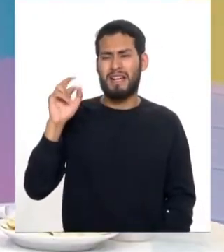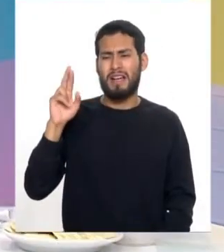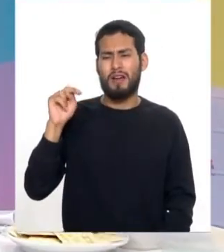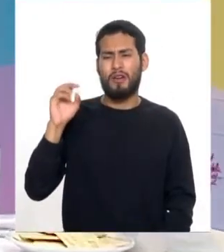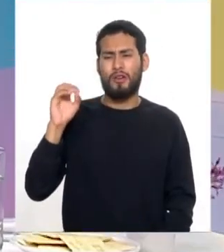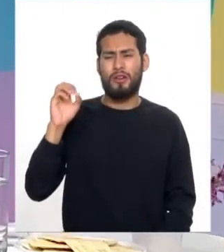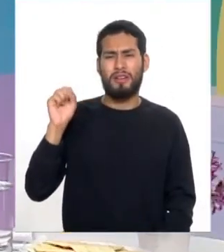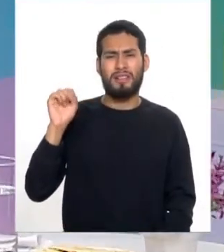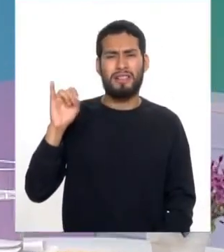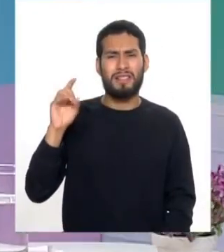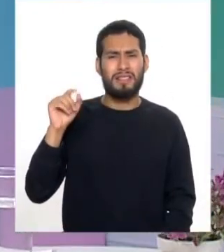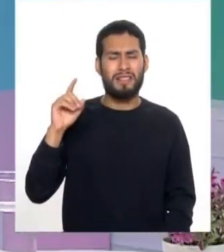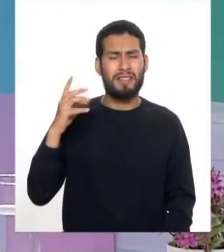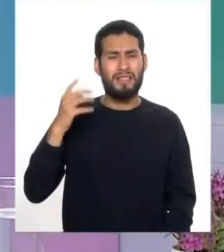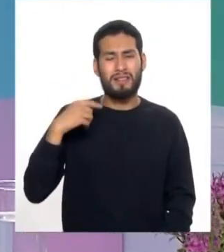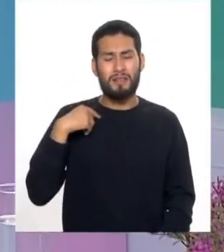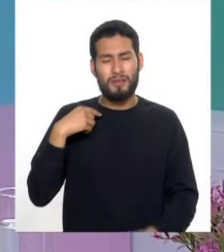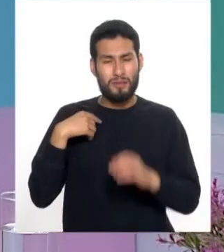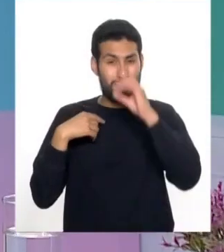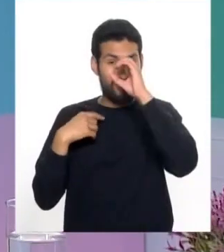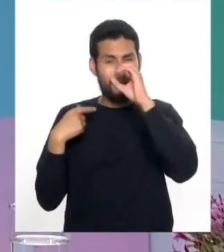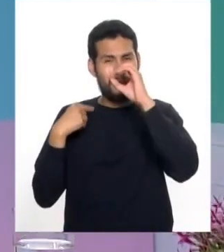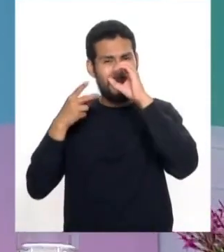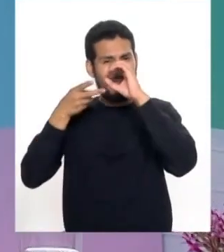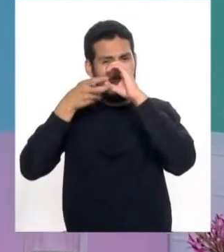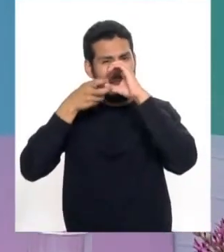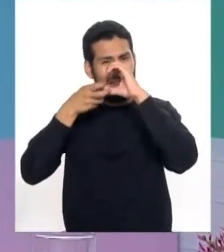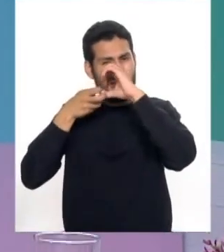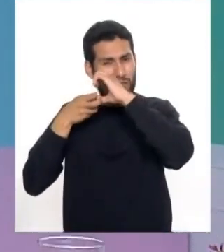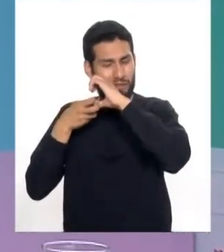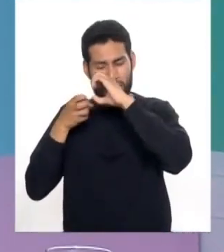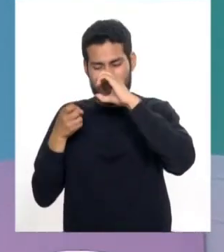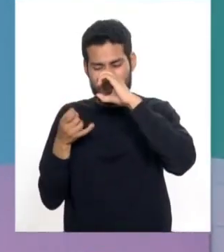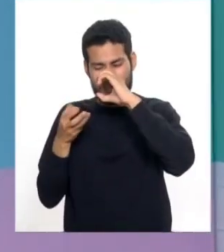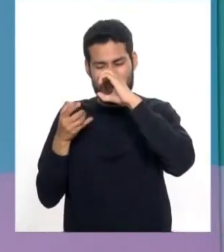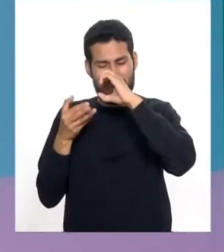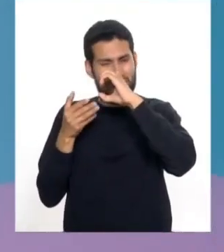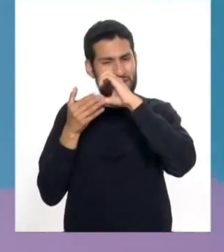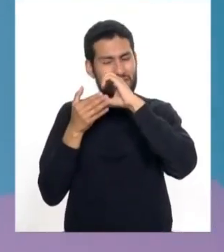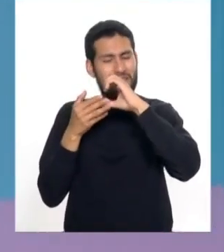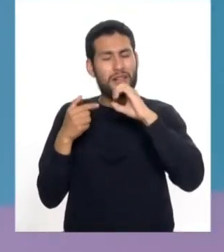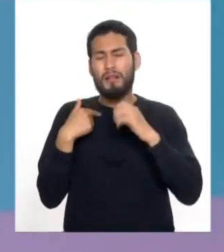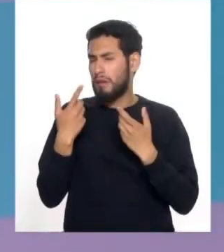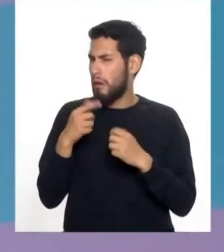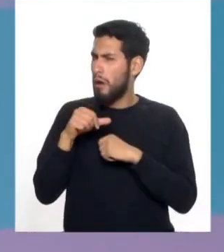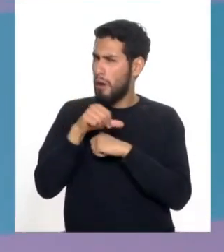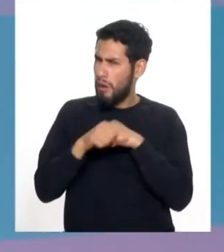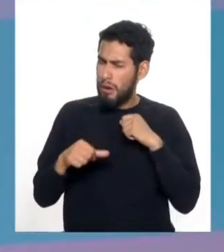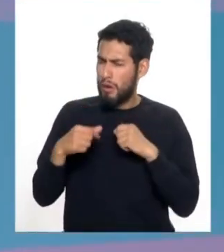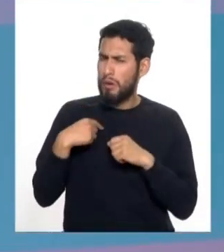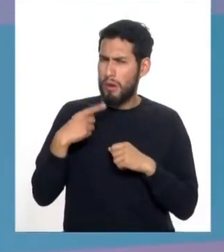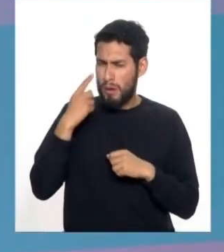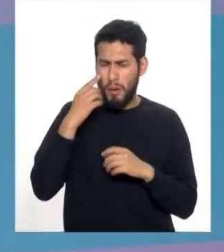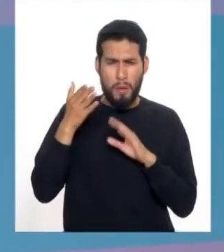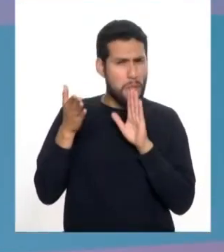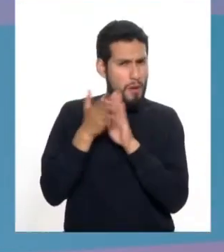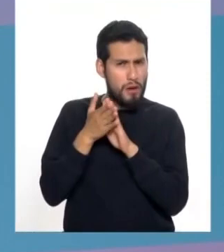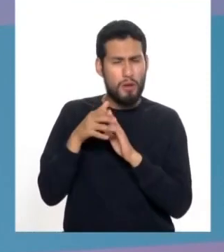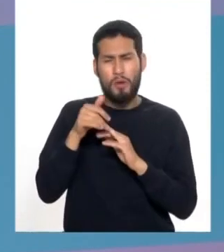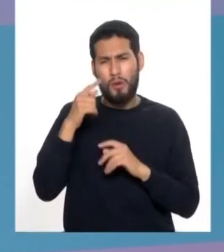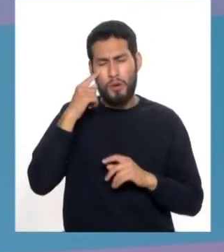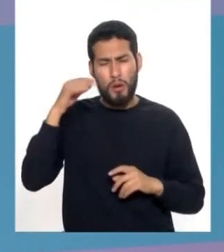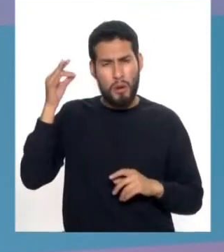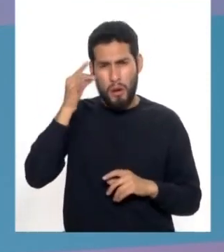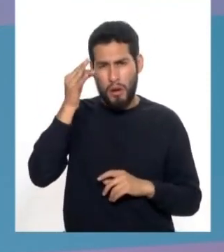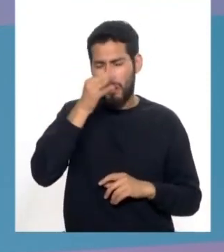me han dicho de que ya estoy para operación, pero quería saber, porque me han dicho que hay operación con pegamento y con puntos,